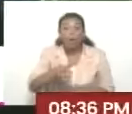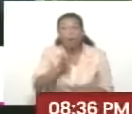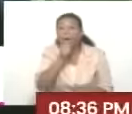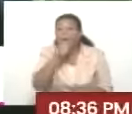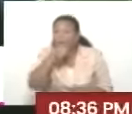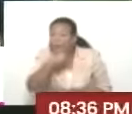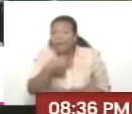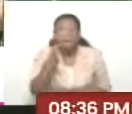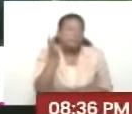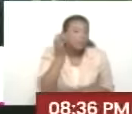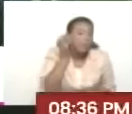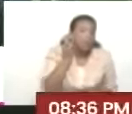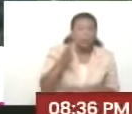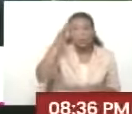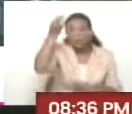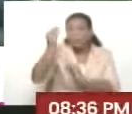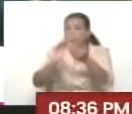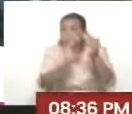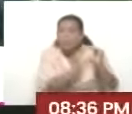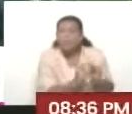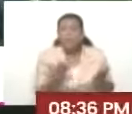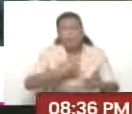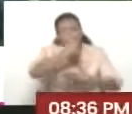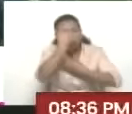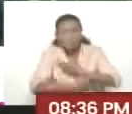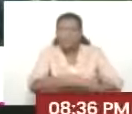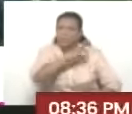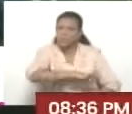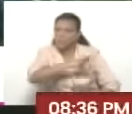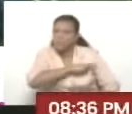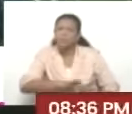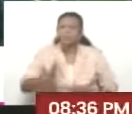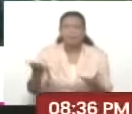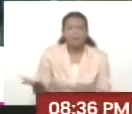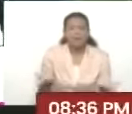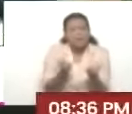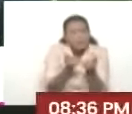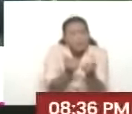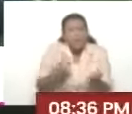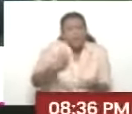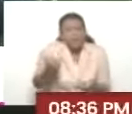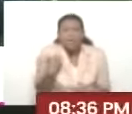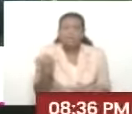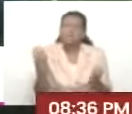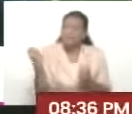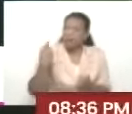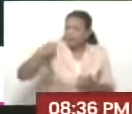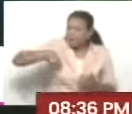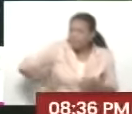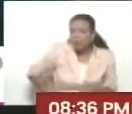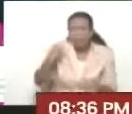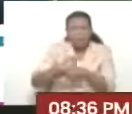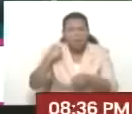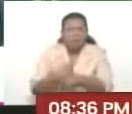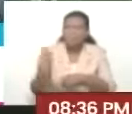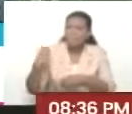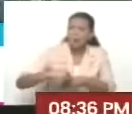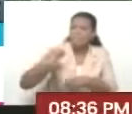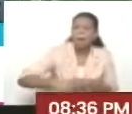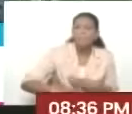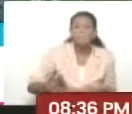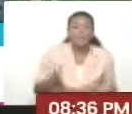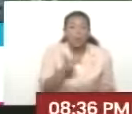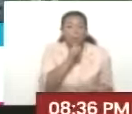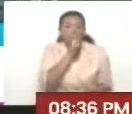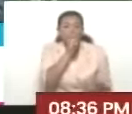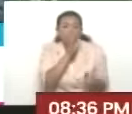abuelos, abuelas, consejos comunales, proyectos territoriales, para elevar el ingreso de los trabajadores, pero